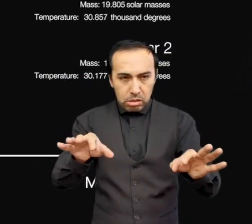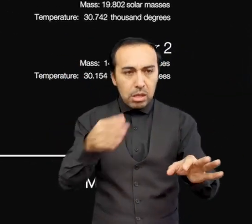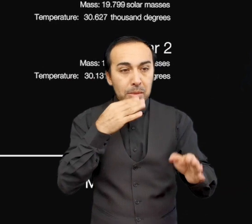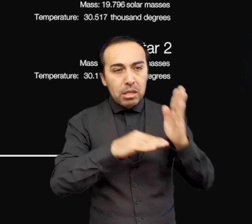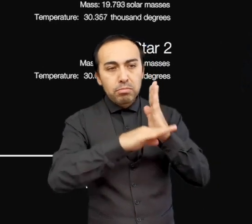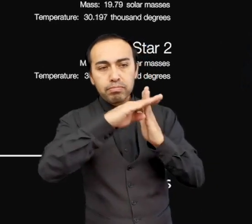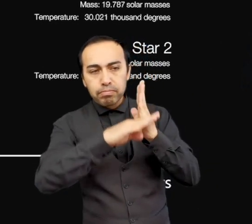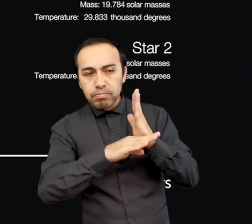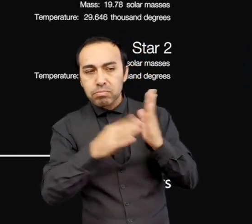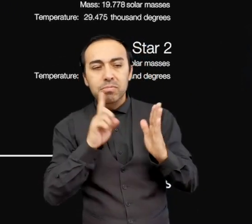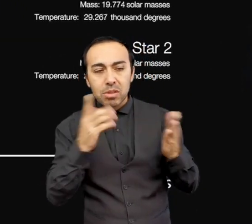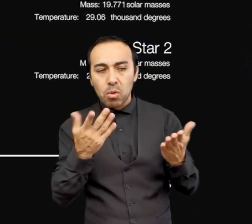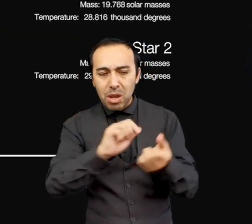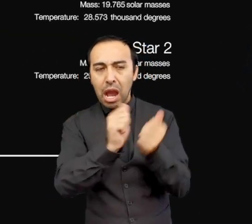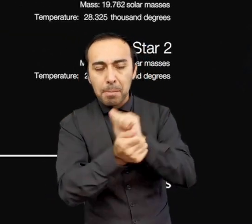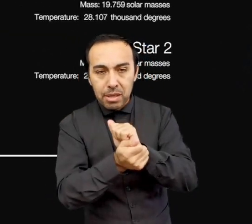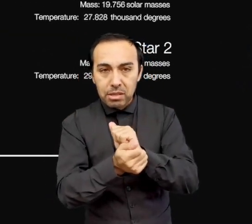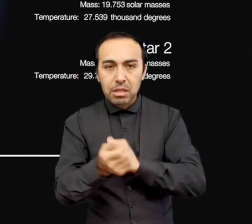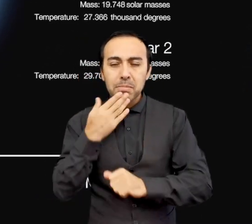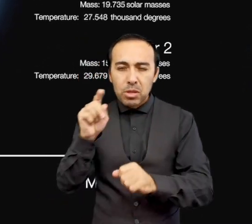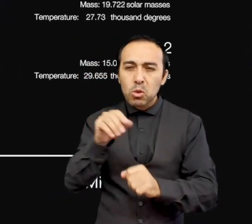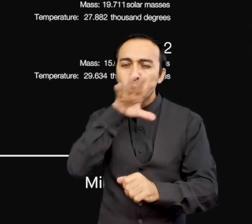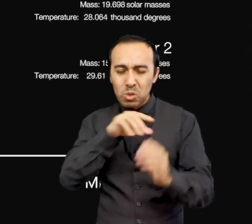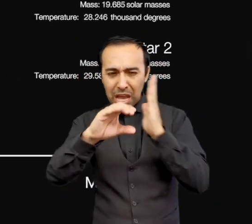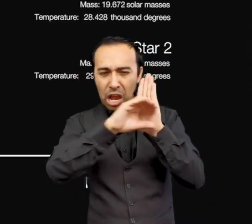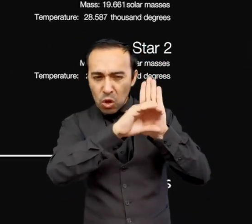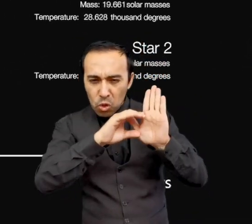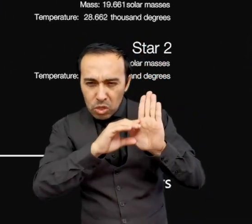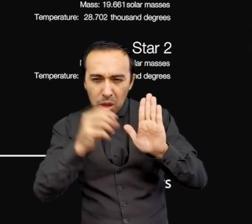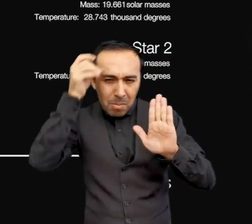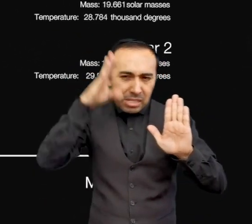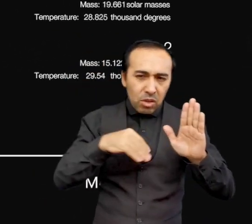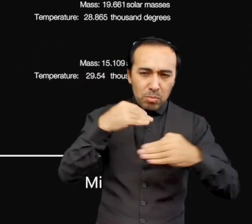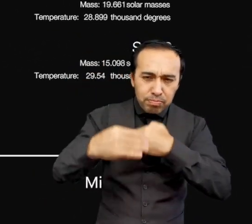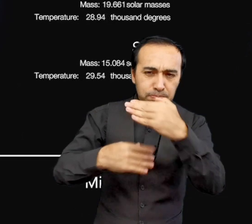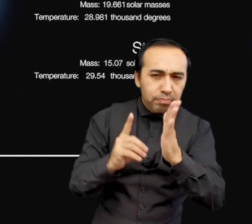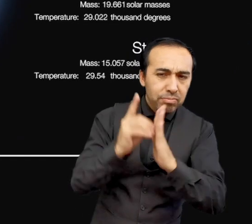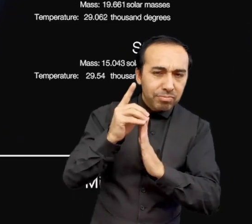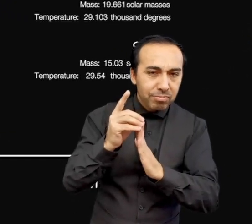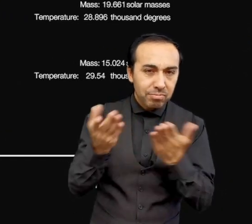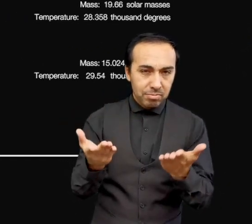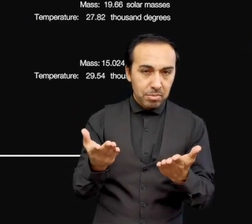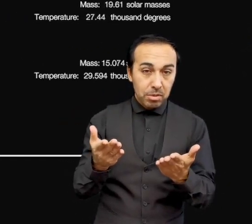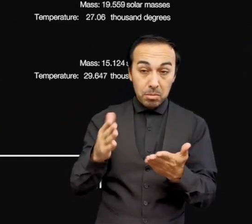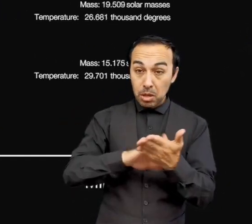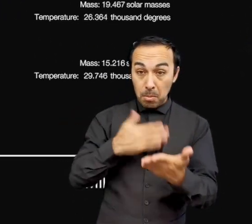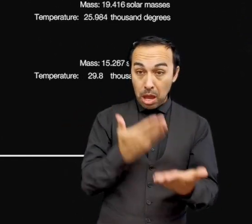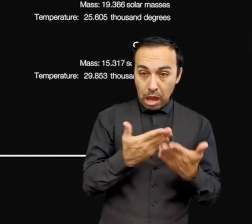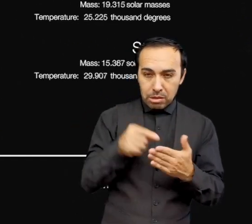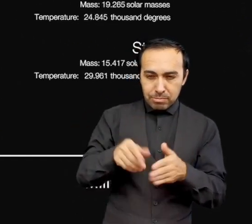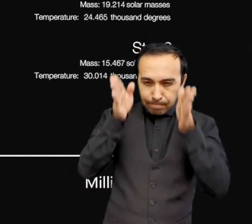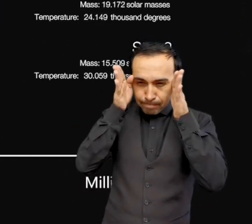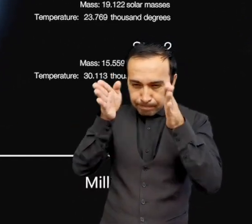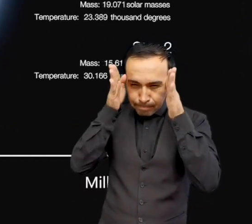esto, utiliza ciertos códigos para modelar la evolución y los espectros de las estrellas binarias. Hasta ahora, se ha